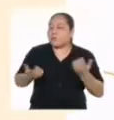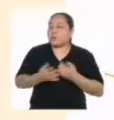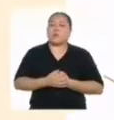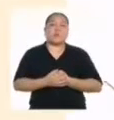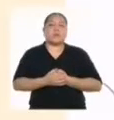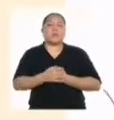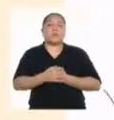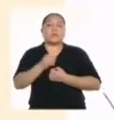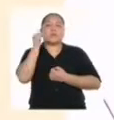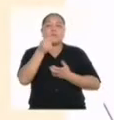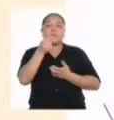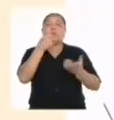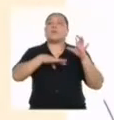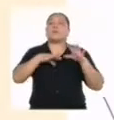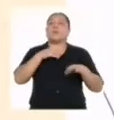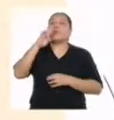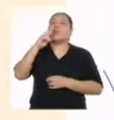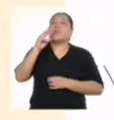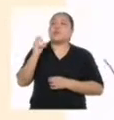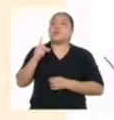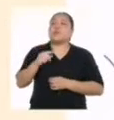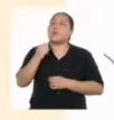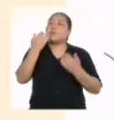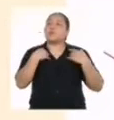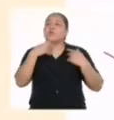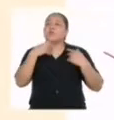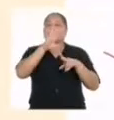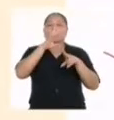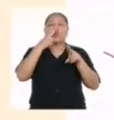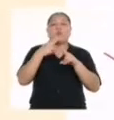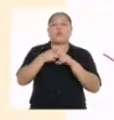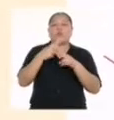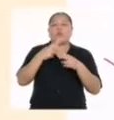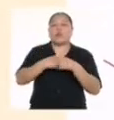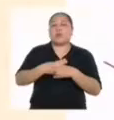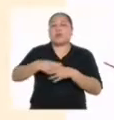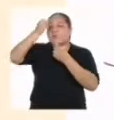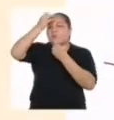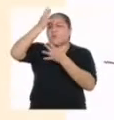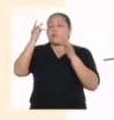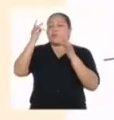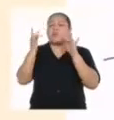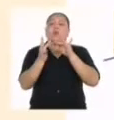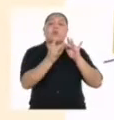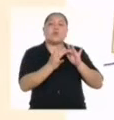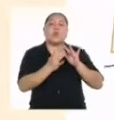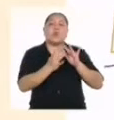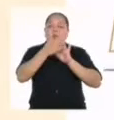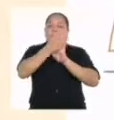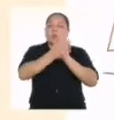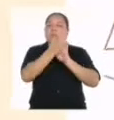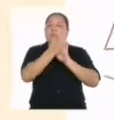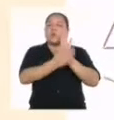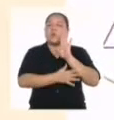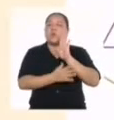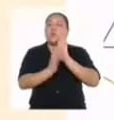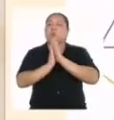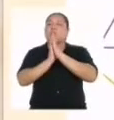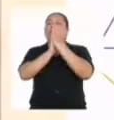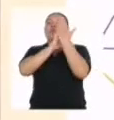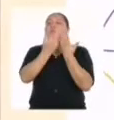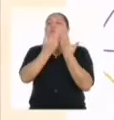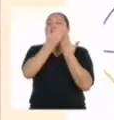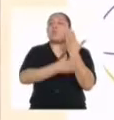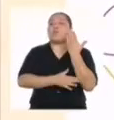Así lo has hecho Rodrigo Tenemos tu nombre y datos de contacto por un lado Y